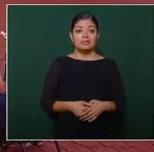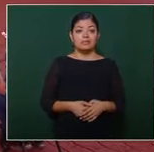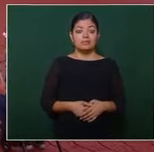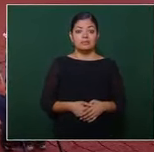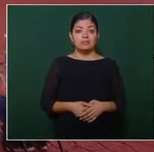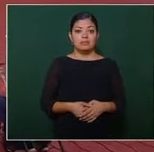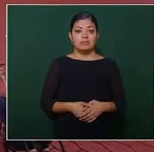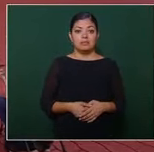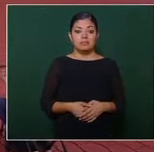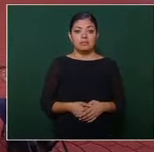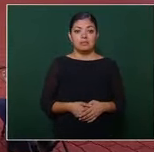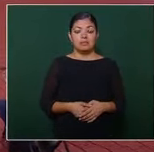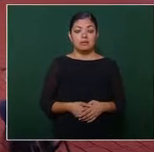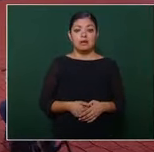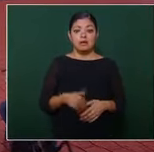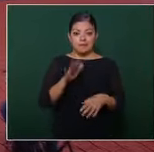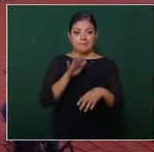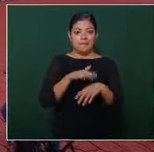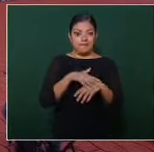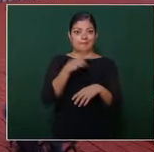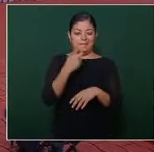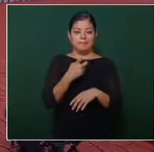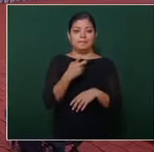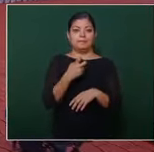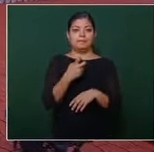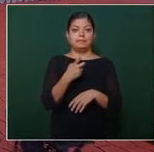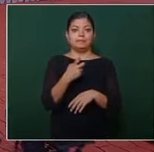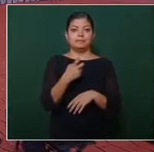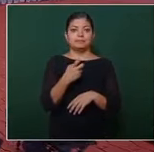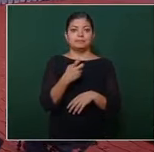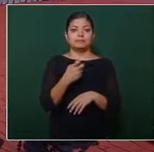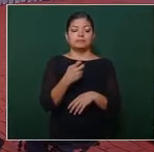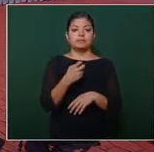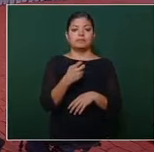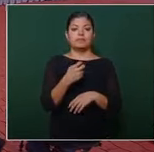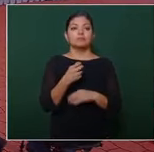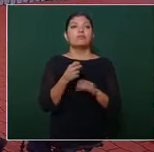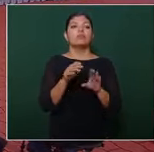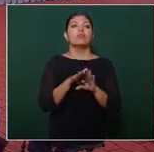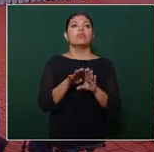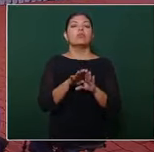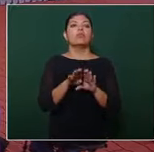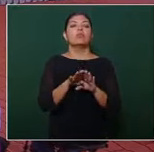entonces no es que sólo